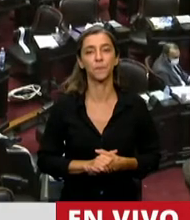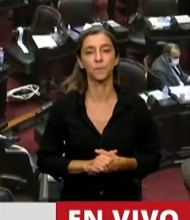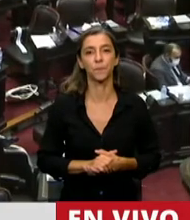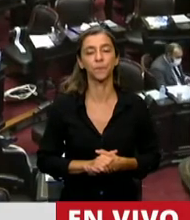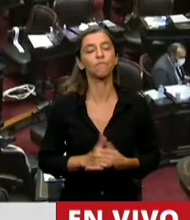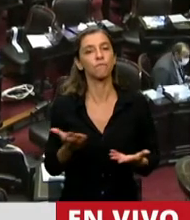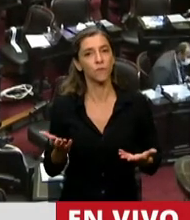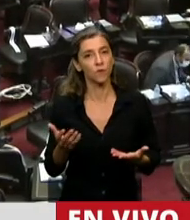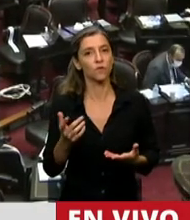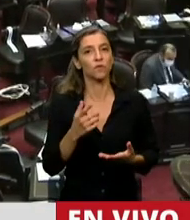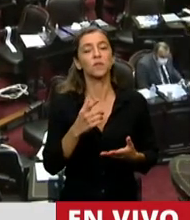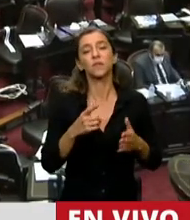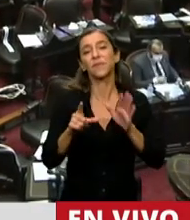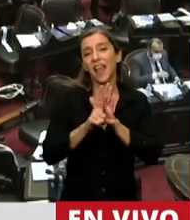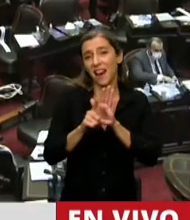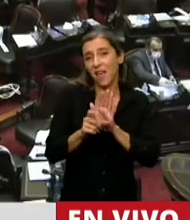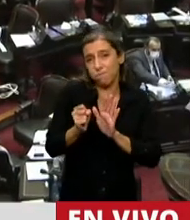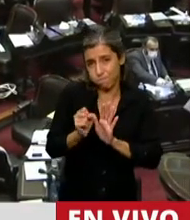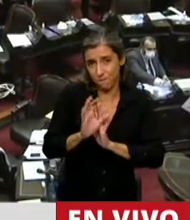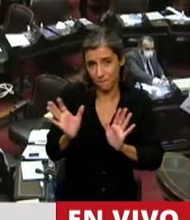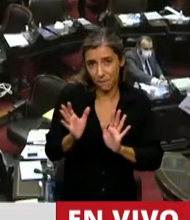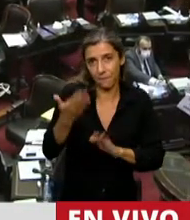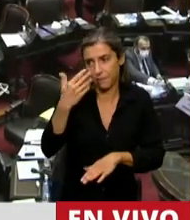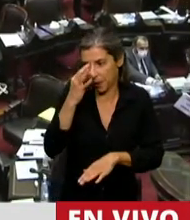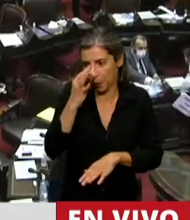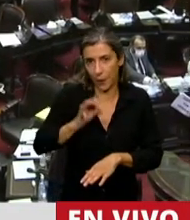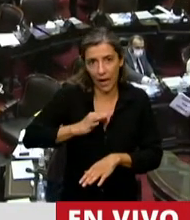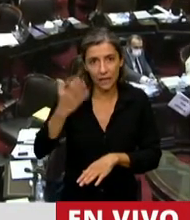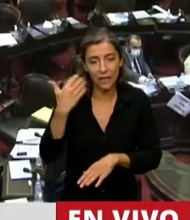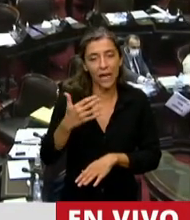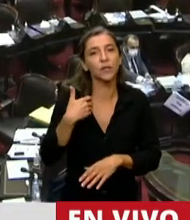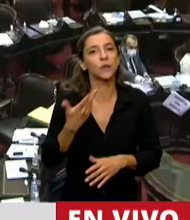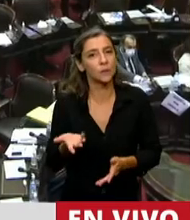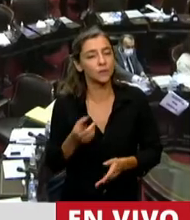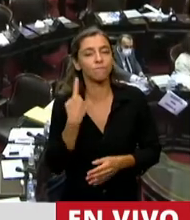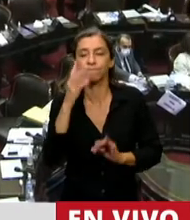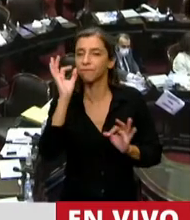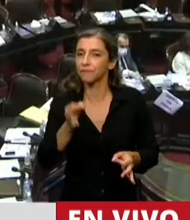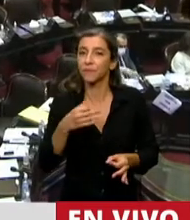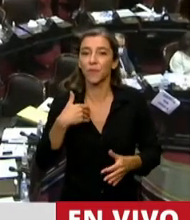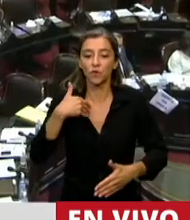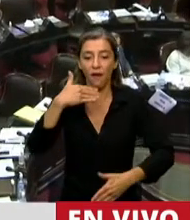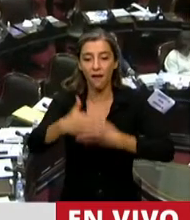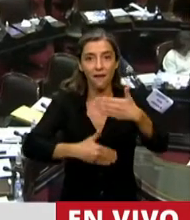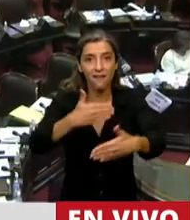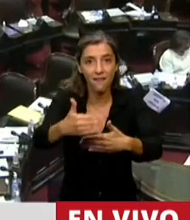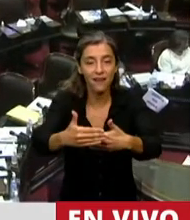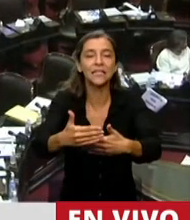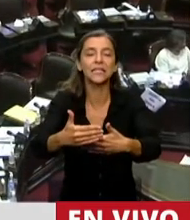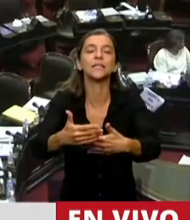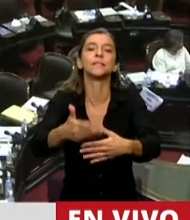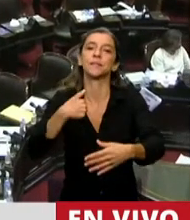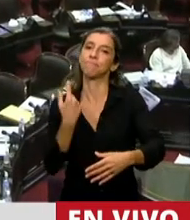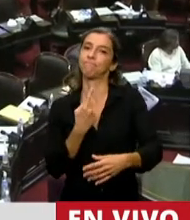Esta es la ley que tenemos hace 20 años. Sin embargo, para avanzar en la consolidación del sistema, es necesario no